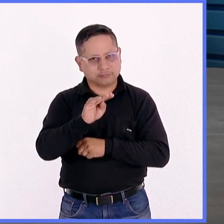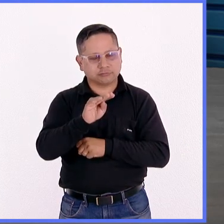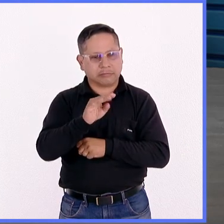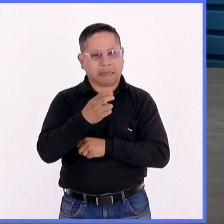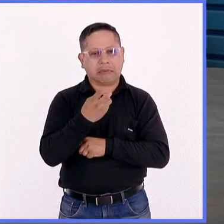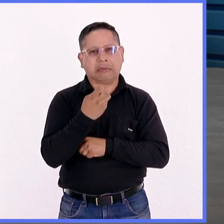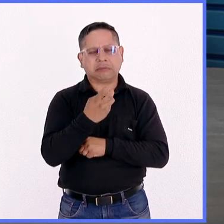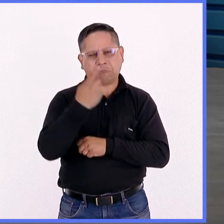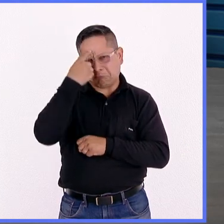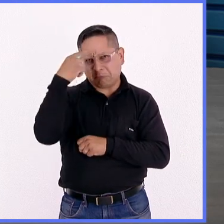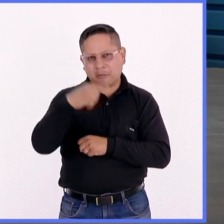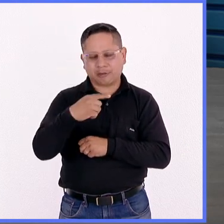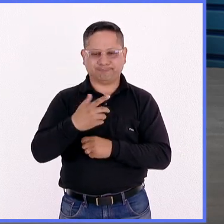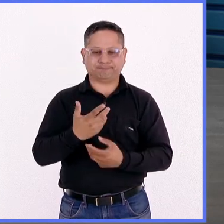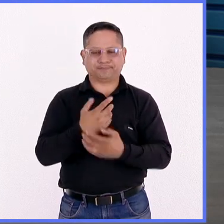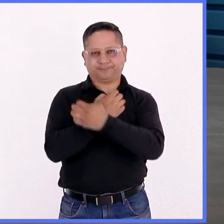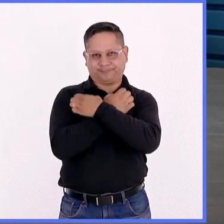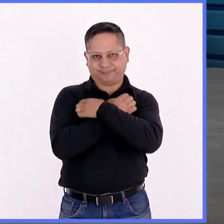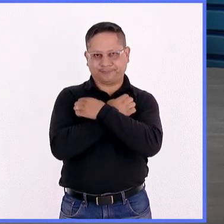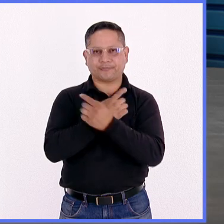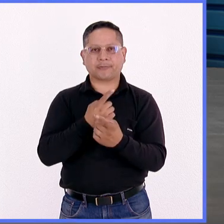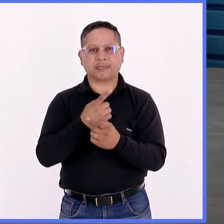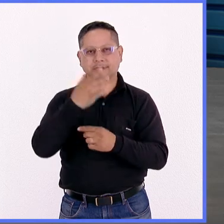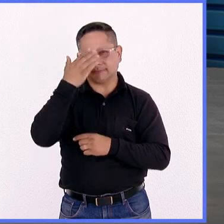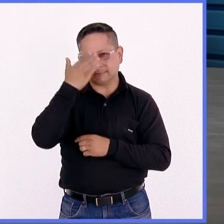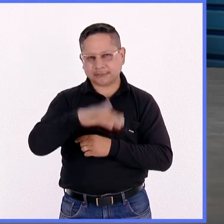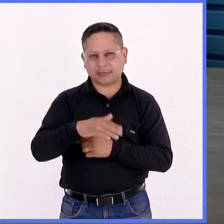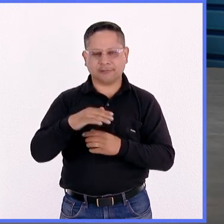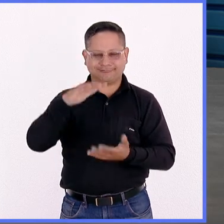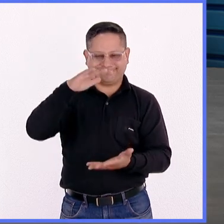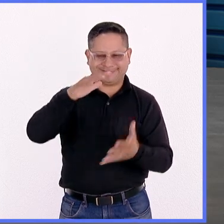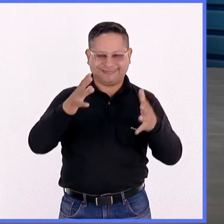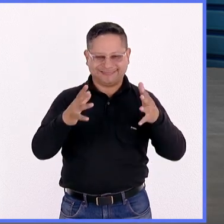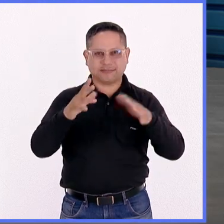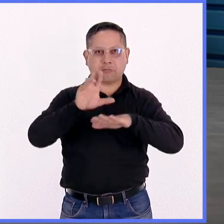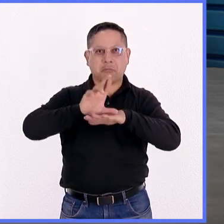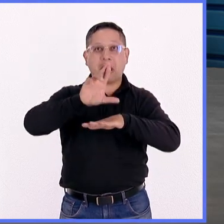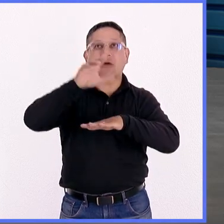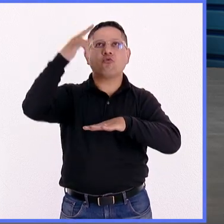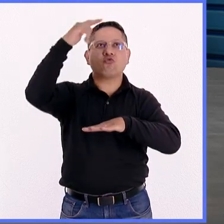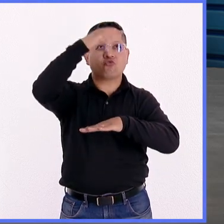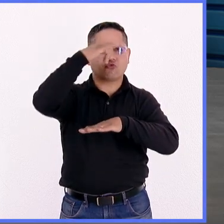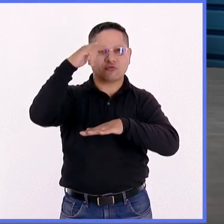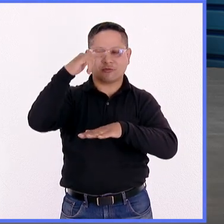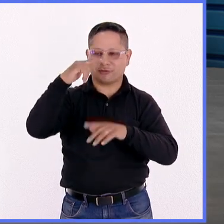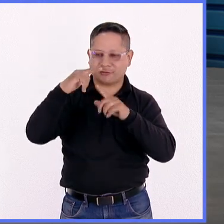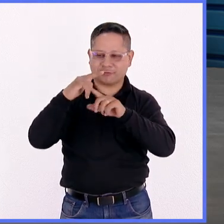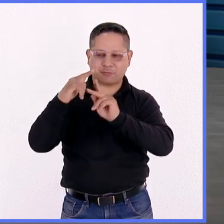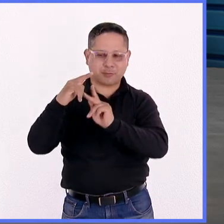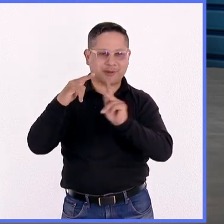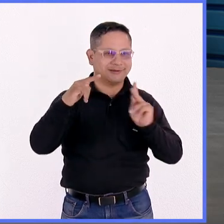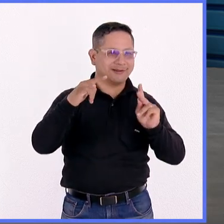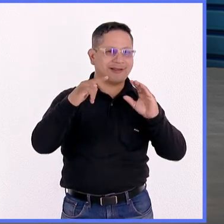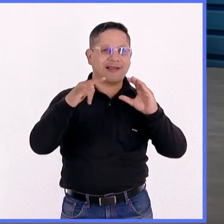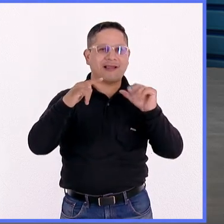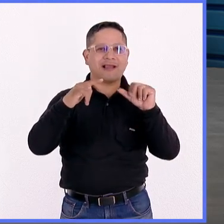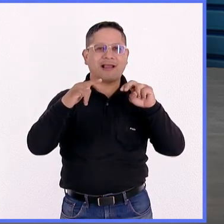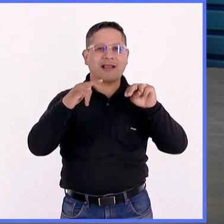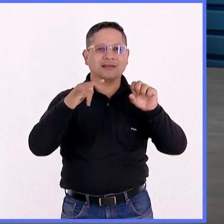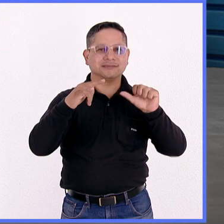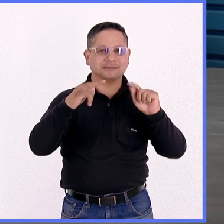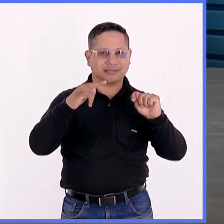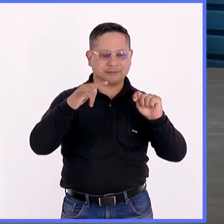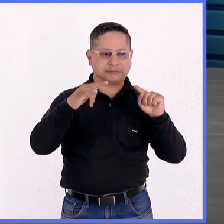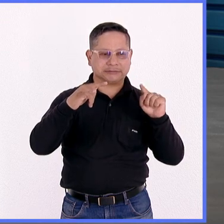perspectiva de la educación. El satélite enlatado, digamos, es sinónimo de CANSAT y viene del inglés